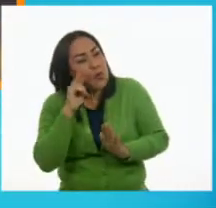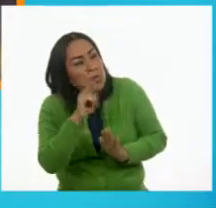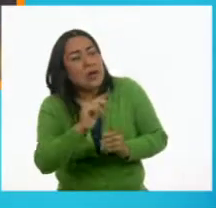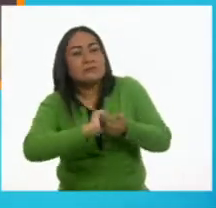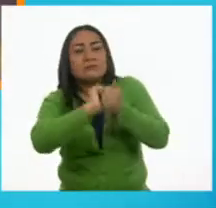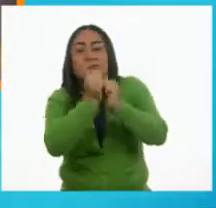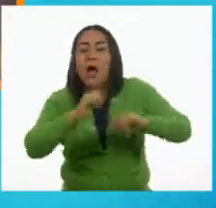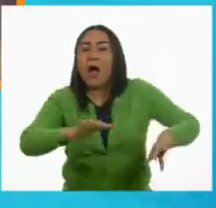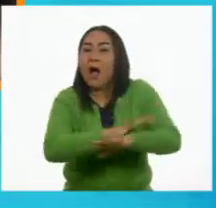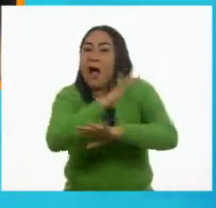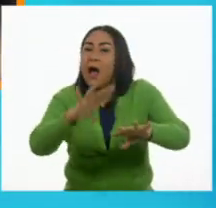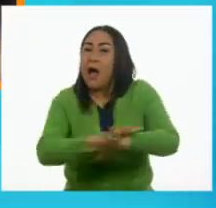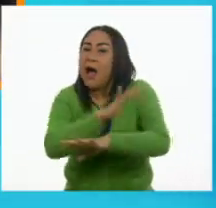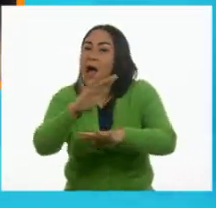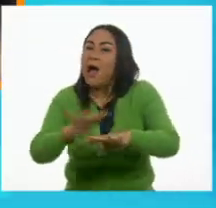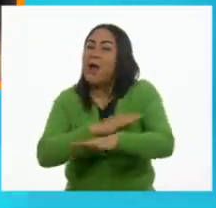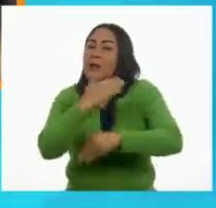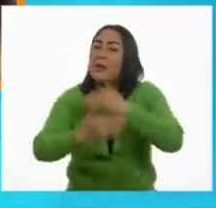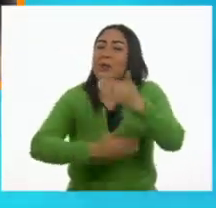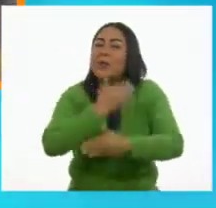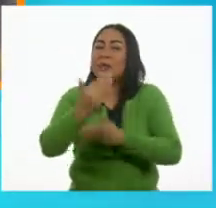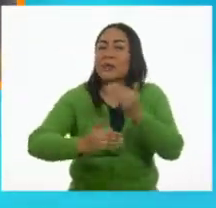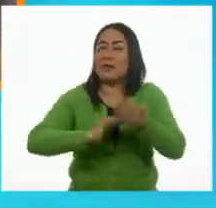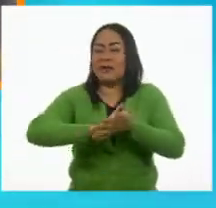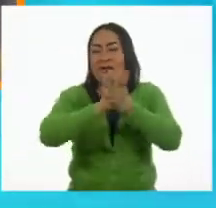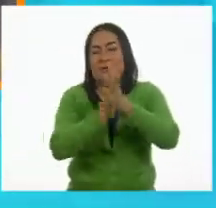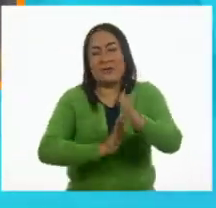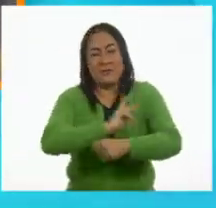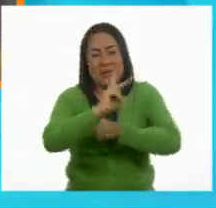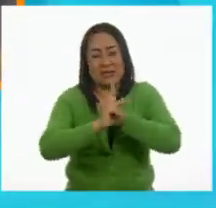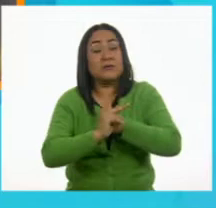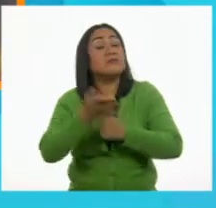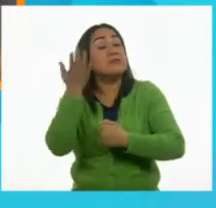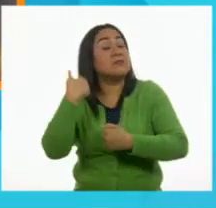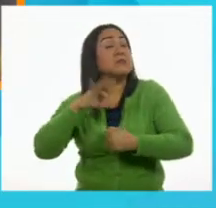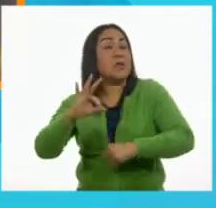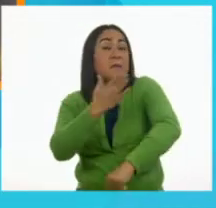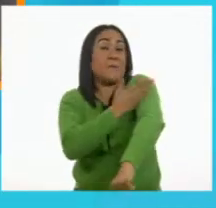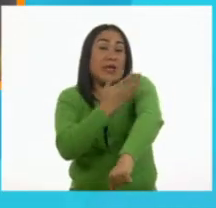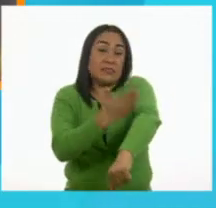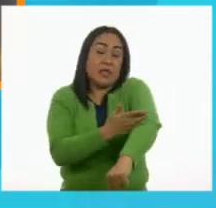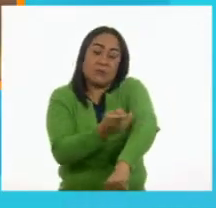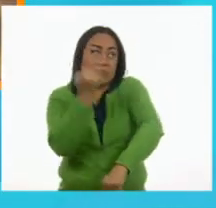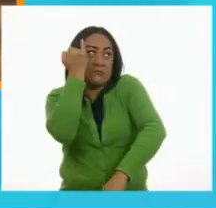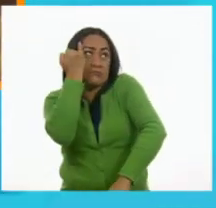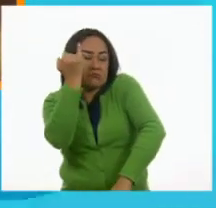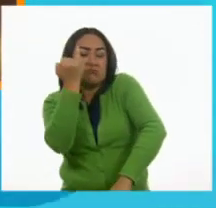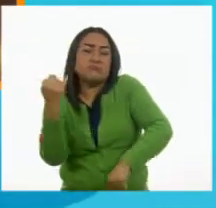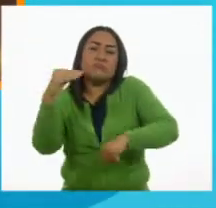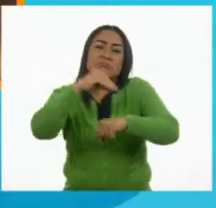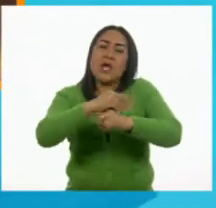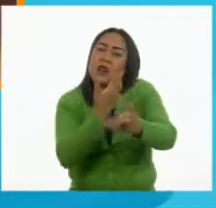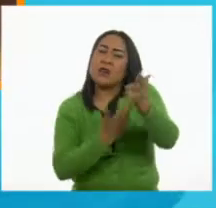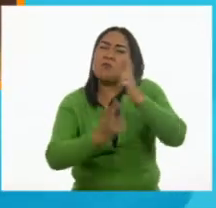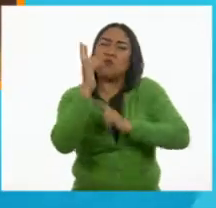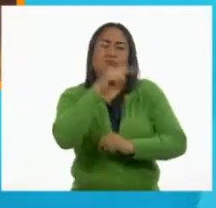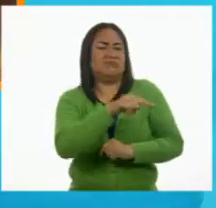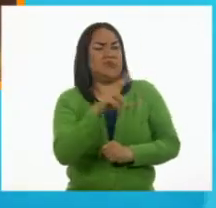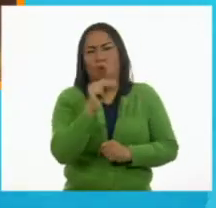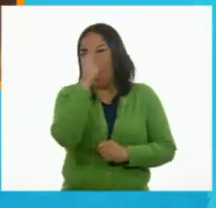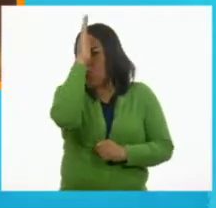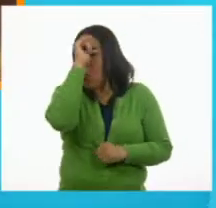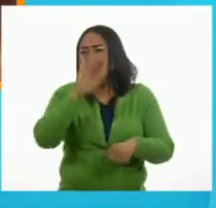desarrollo del país. Francisco I. Madero inició el movimiento de la revolución porque no estaba de acuerdo con que